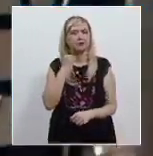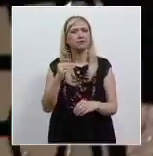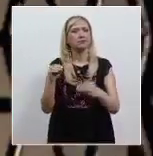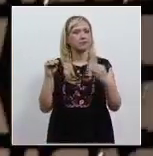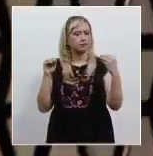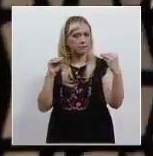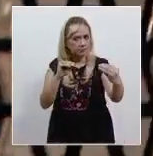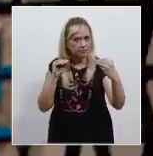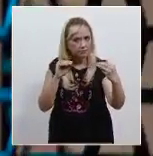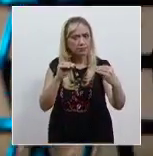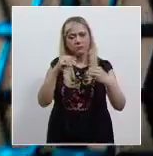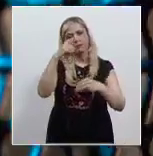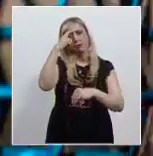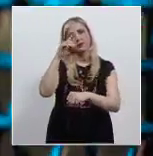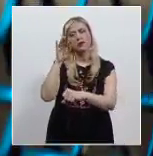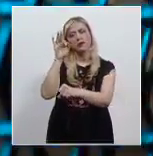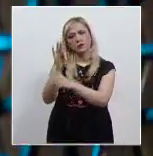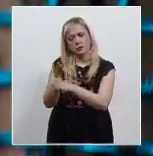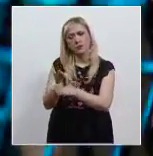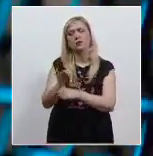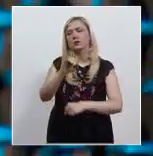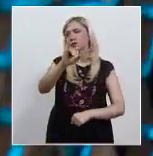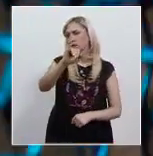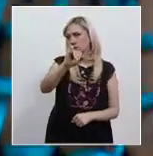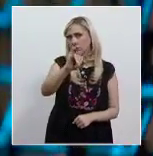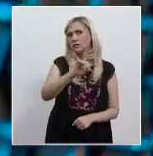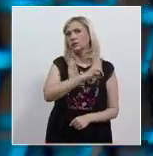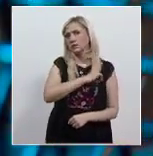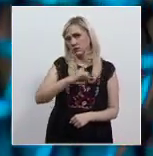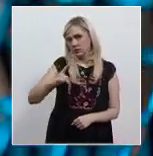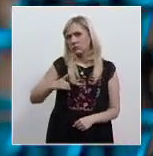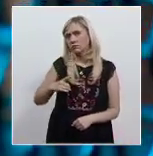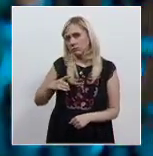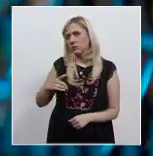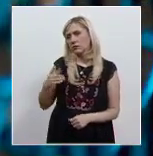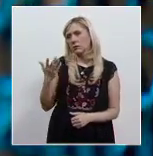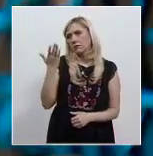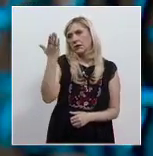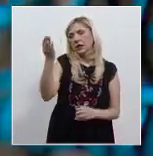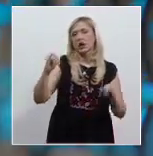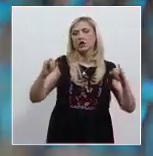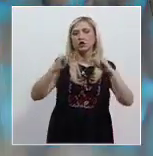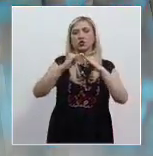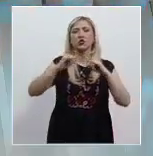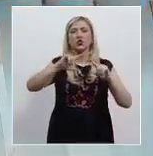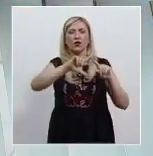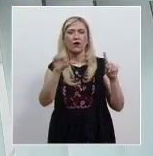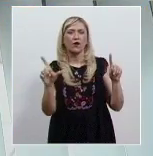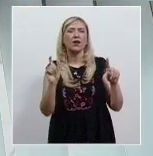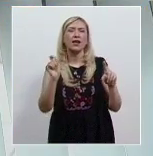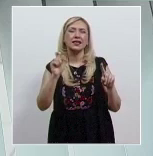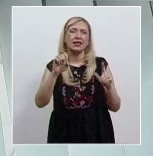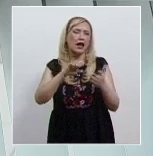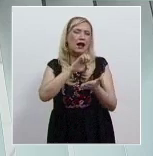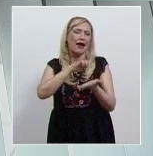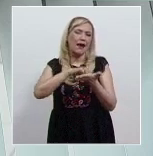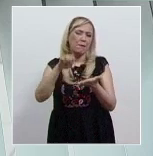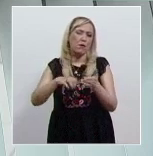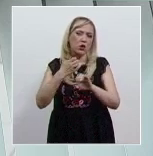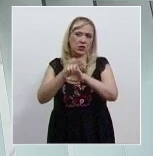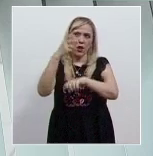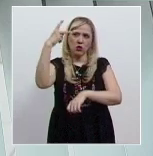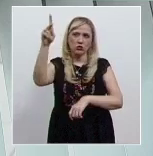está siendo procesado por un asunto del fuero común, deberá solicitar a la Defensoría del lugar en el que se encuentra recluido, le